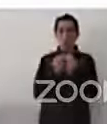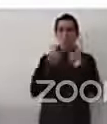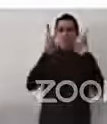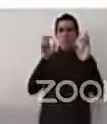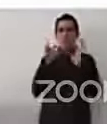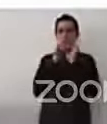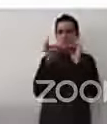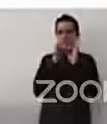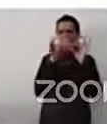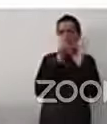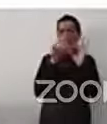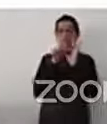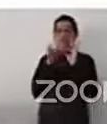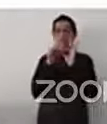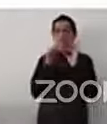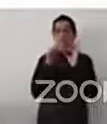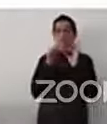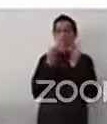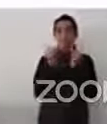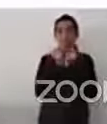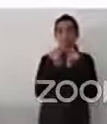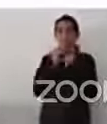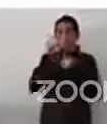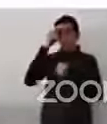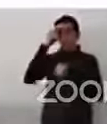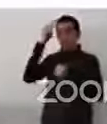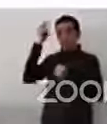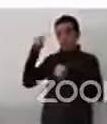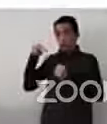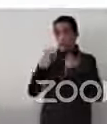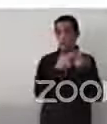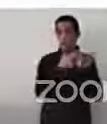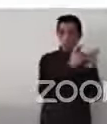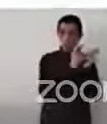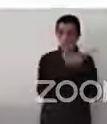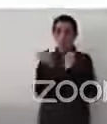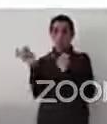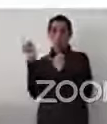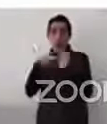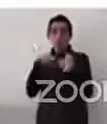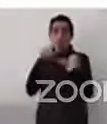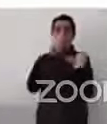precisamente México hace parte de ambas convenciones, además desde el 2019,